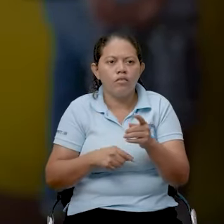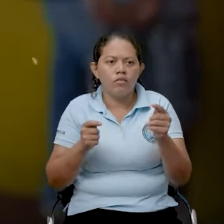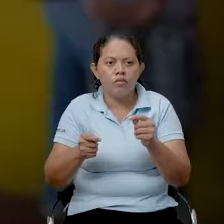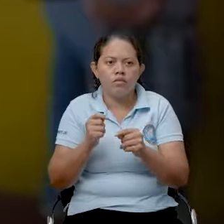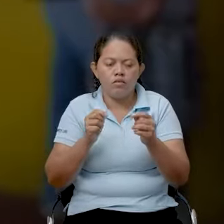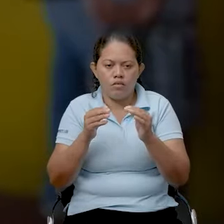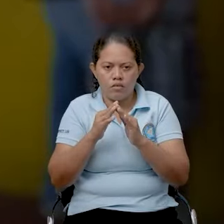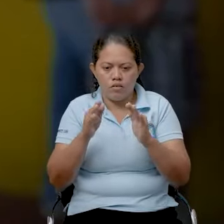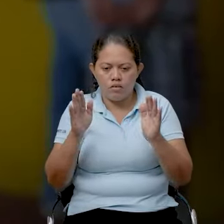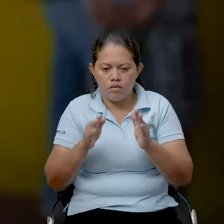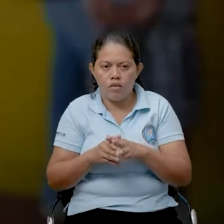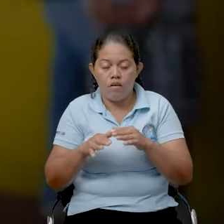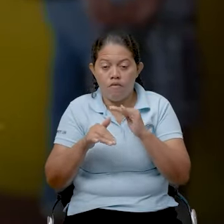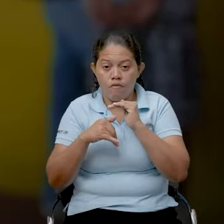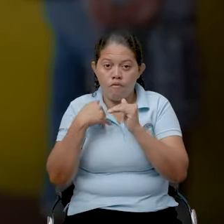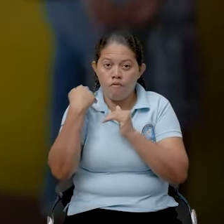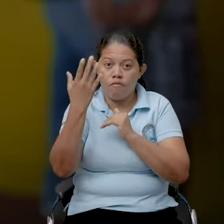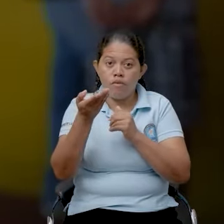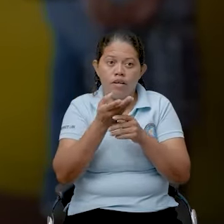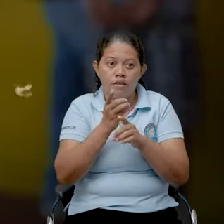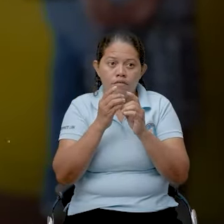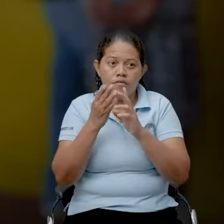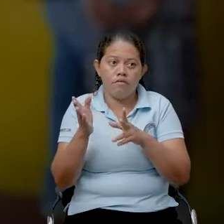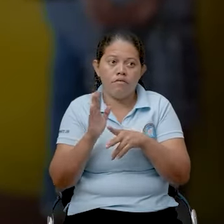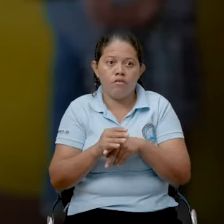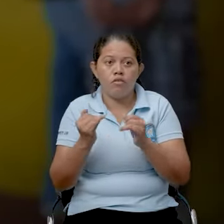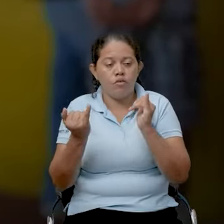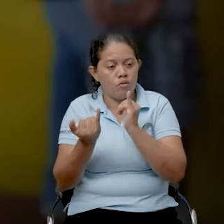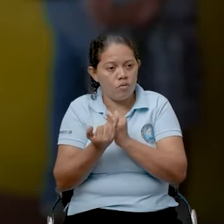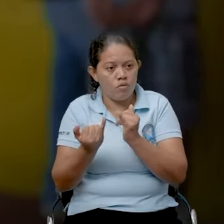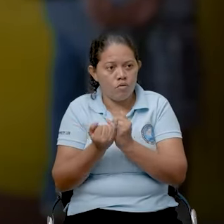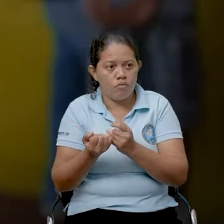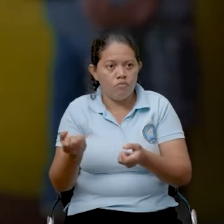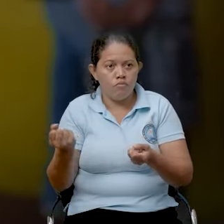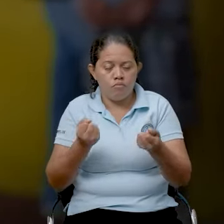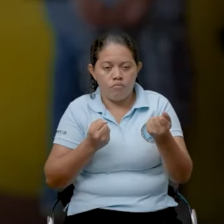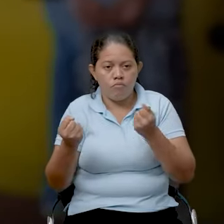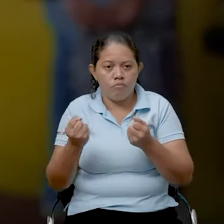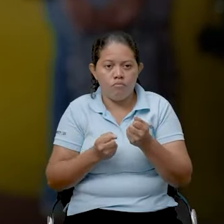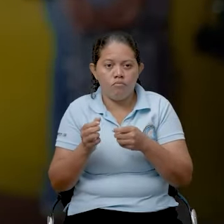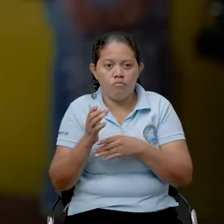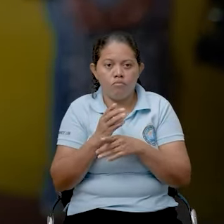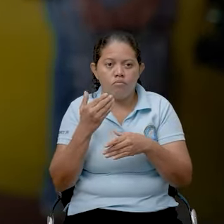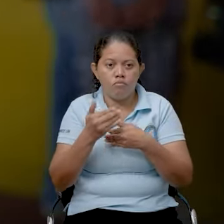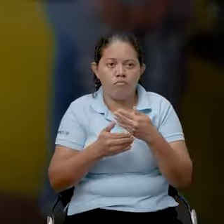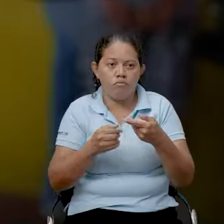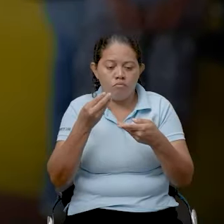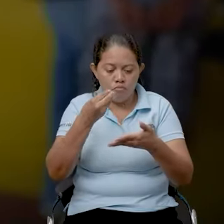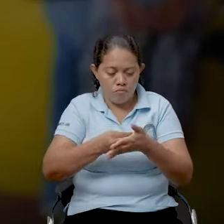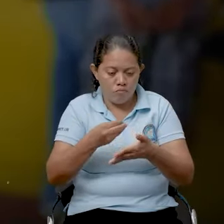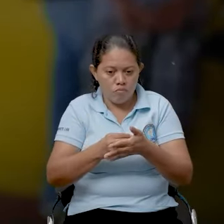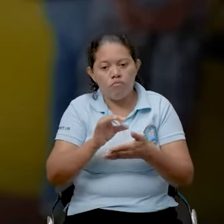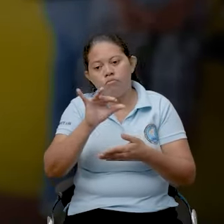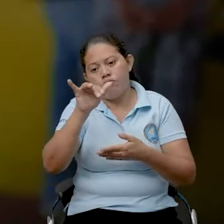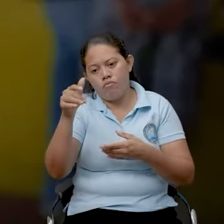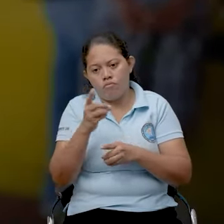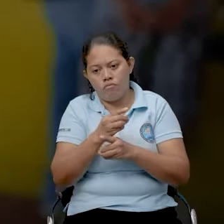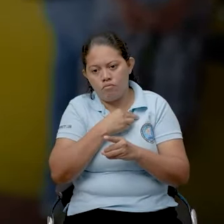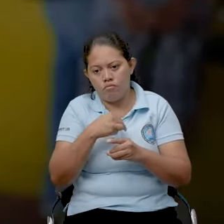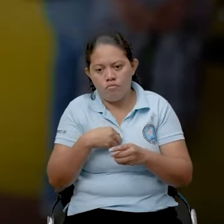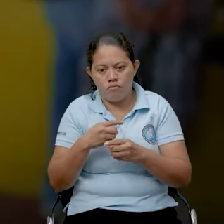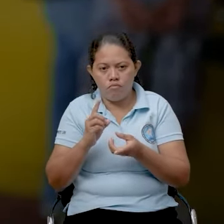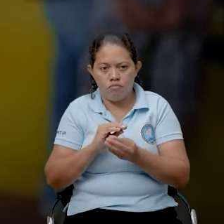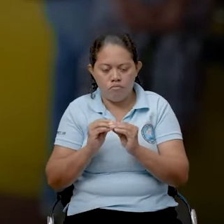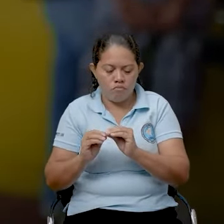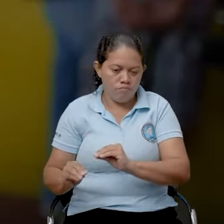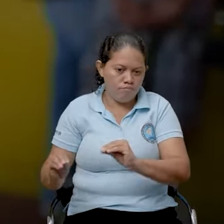los talleres, porque tienen que estar fuera del casco urbano. Igualmente, el transporte, porque son varios procesos. Una cosa es hacerla, otra cosa es